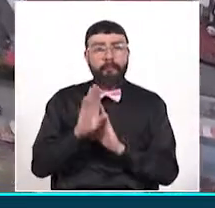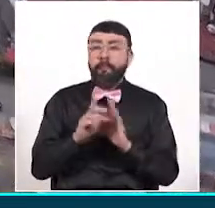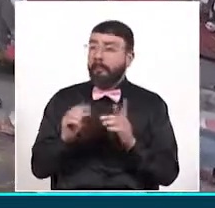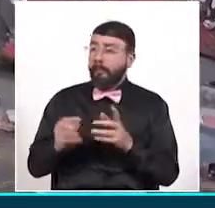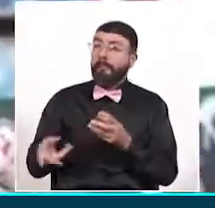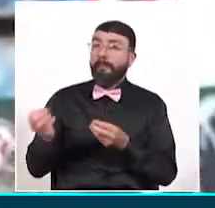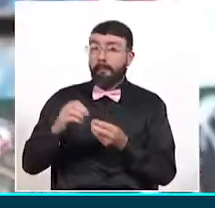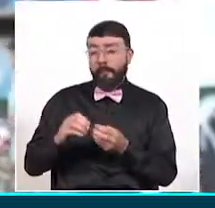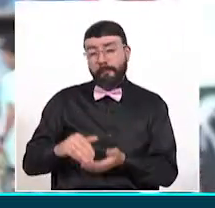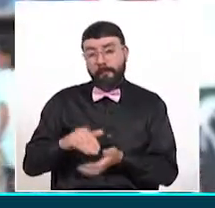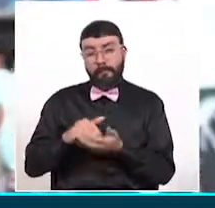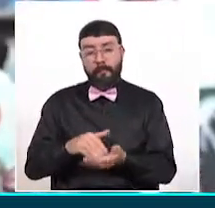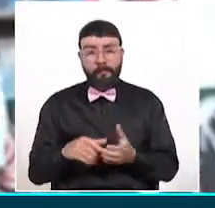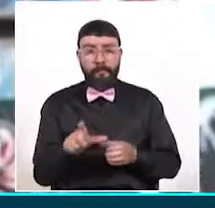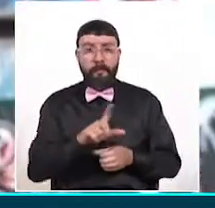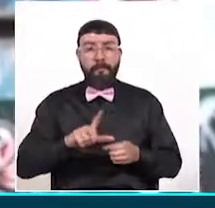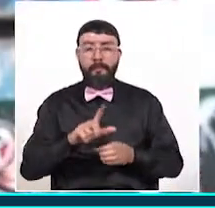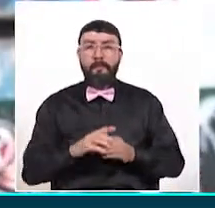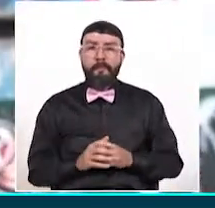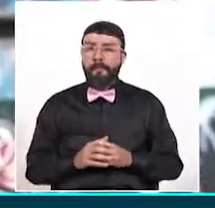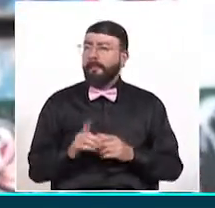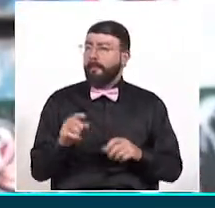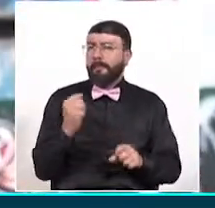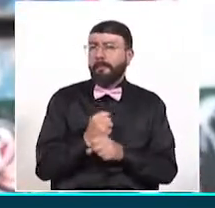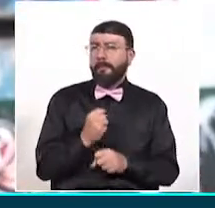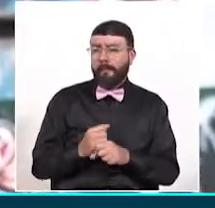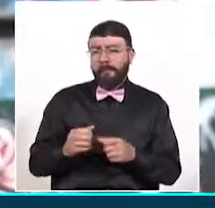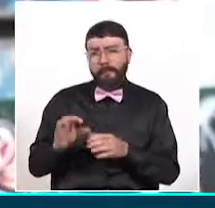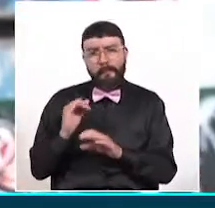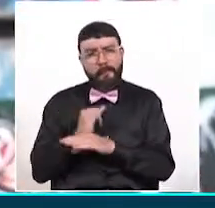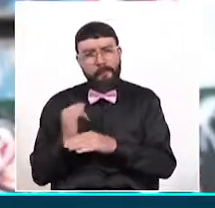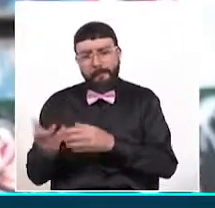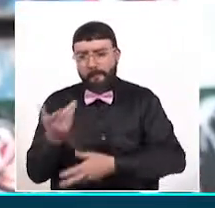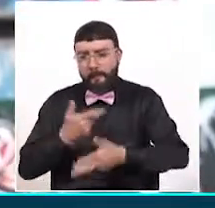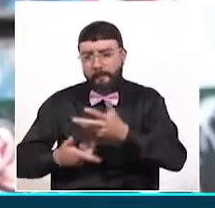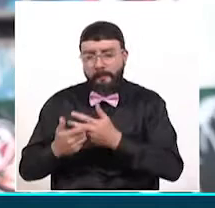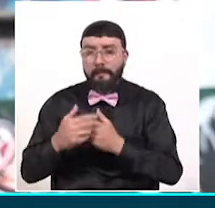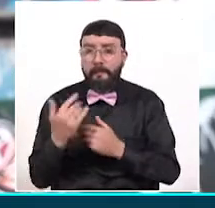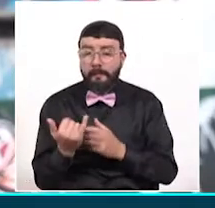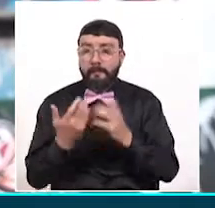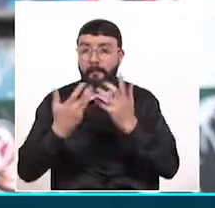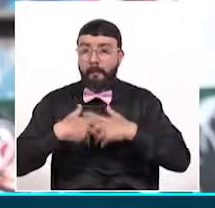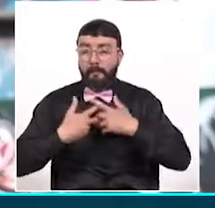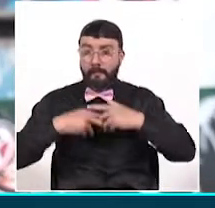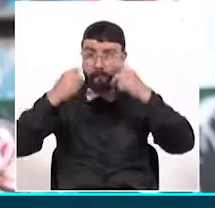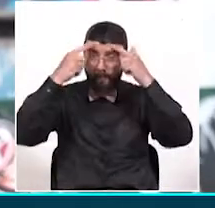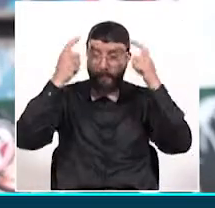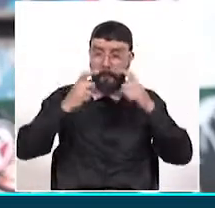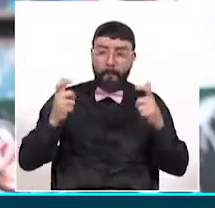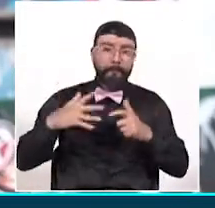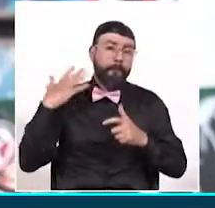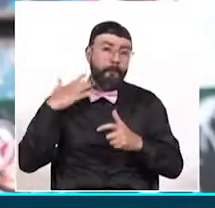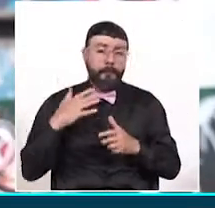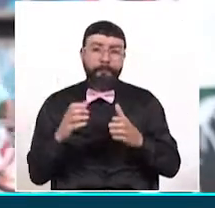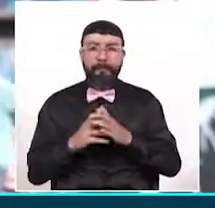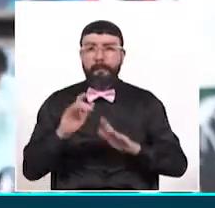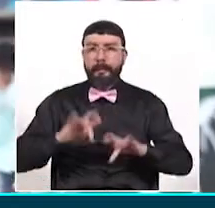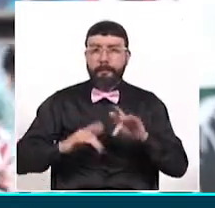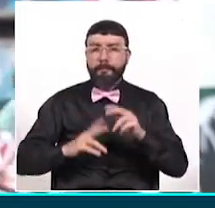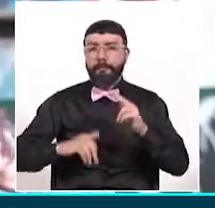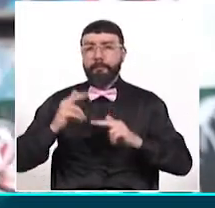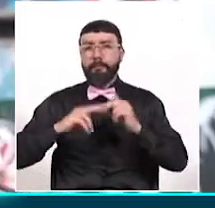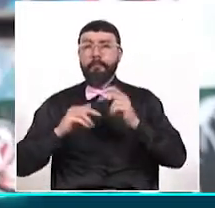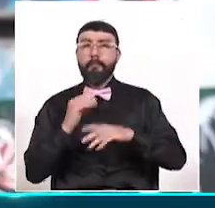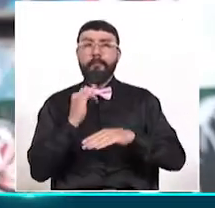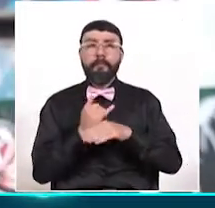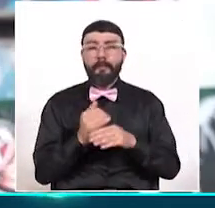las ligas. Ahora estamos haciendo un trabajo interinstitucional con las empresas públicas de Armenia, con la Secretaría de Infraestructura, por supuesto con el